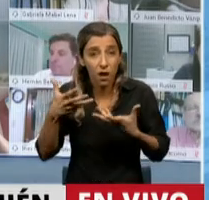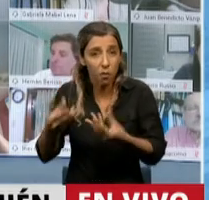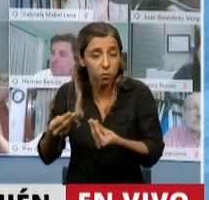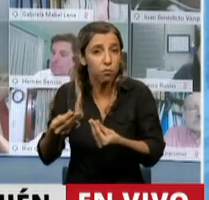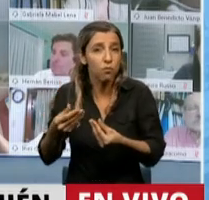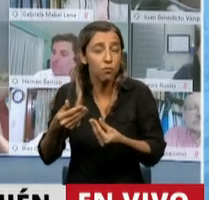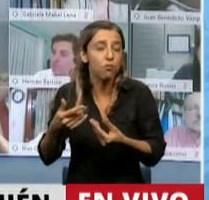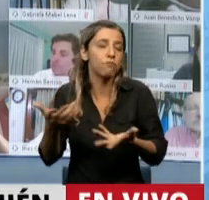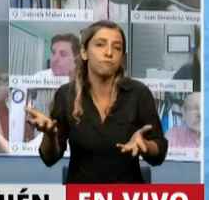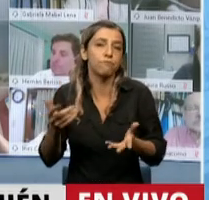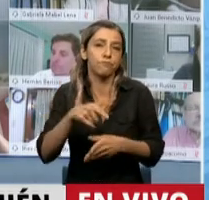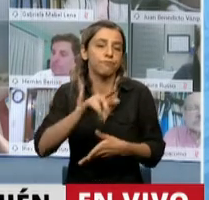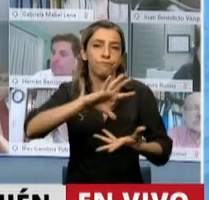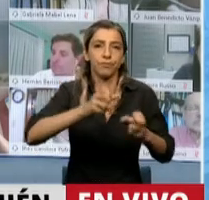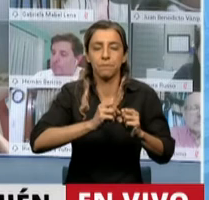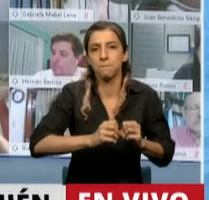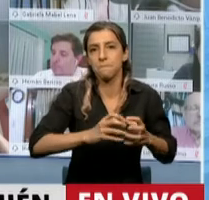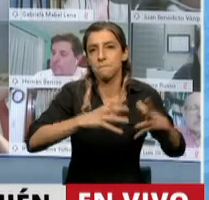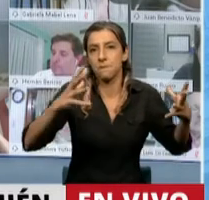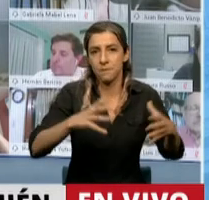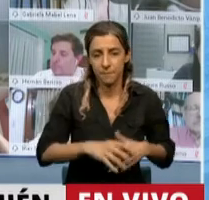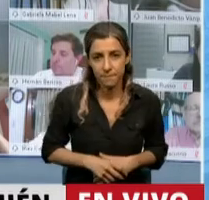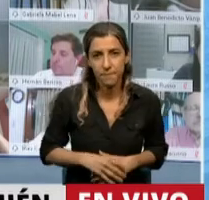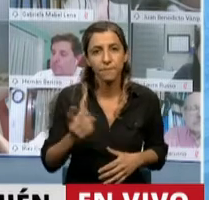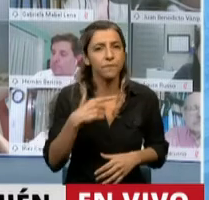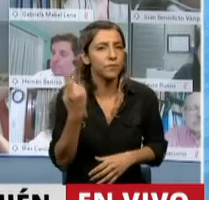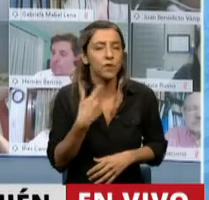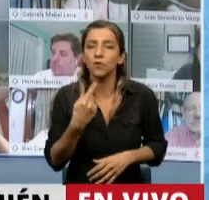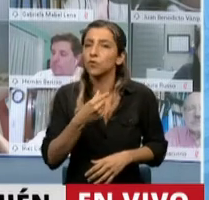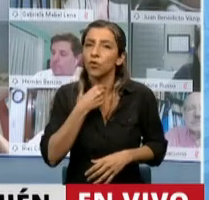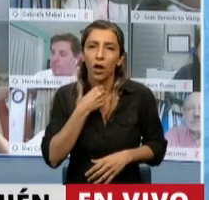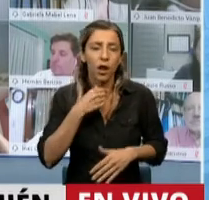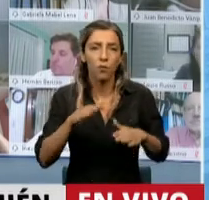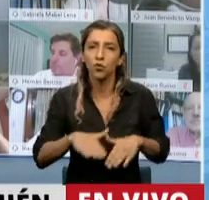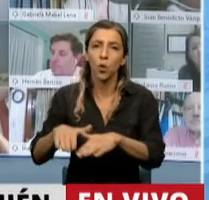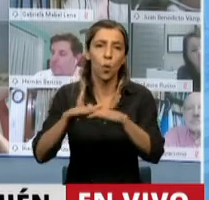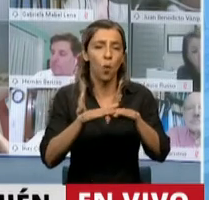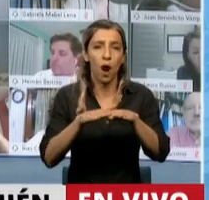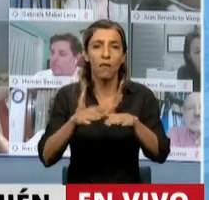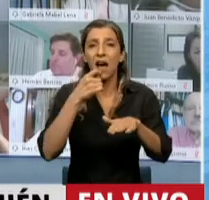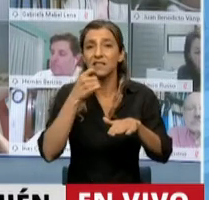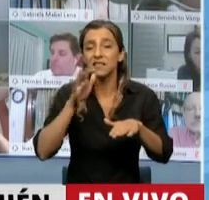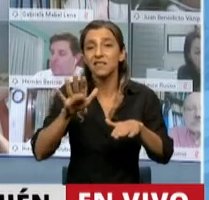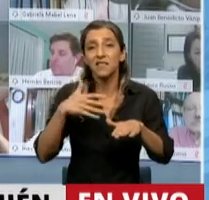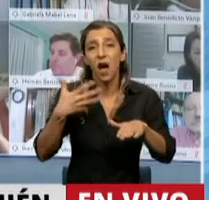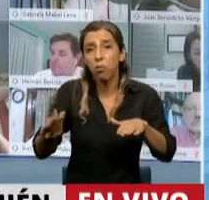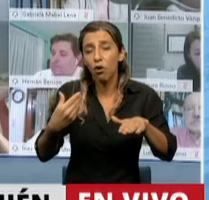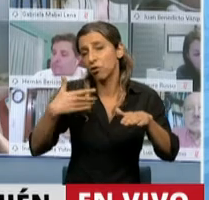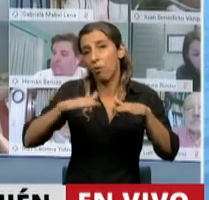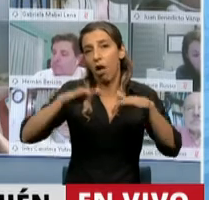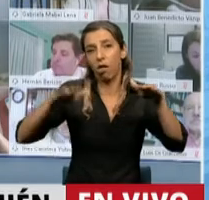también se termina incentivando la competencia en condiciones desiguales entre sociedades que optan por una carga